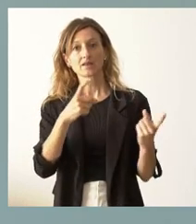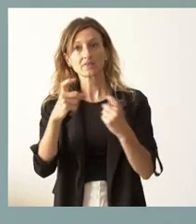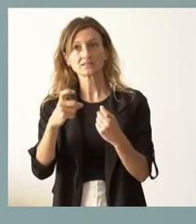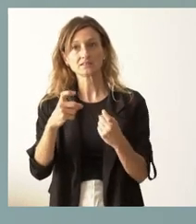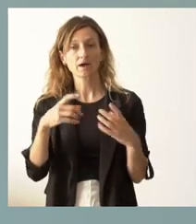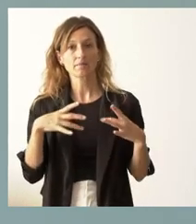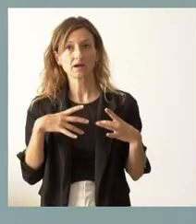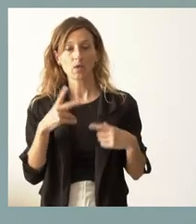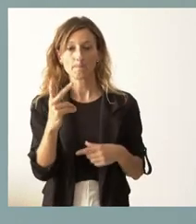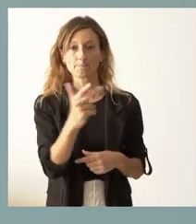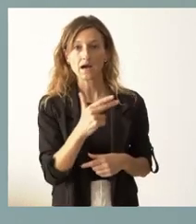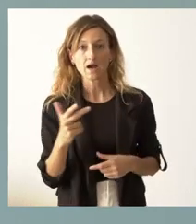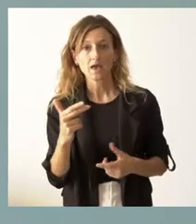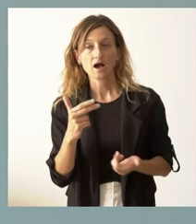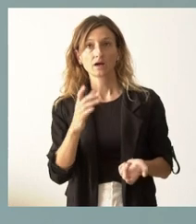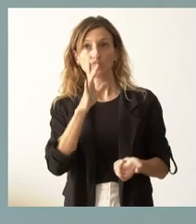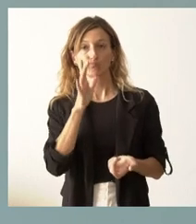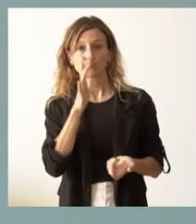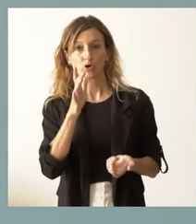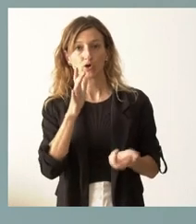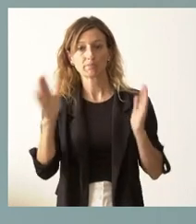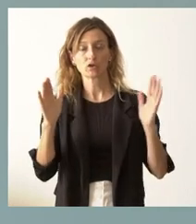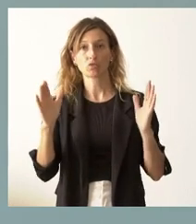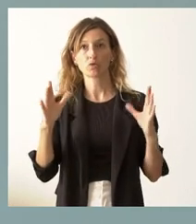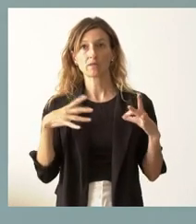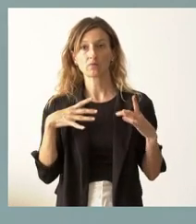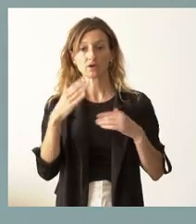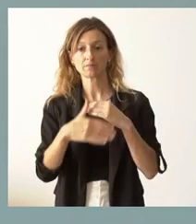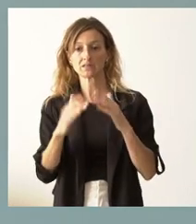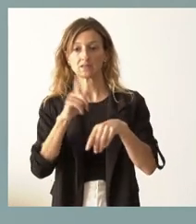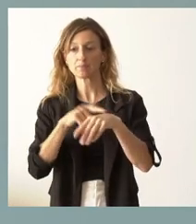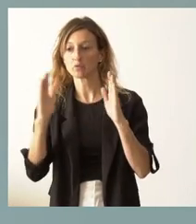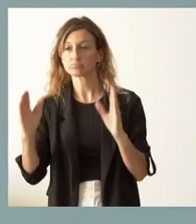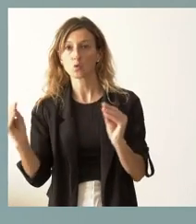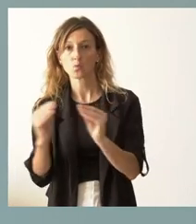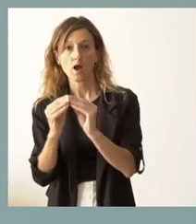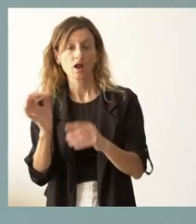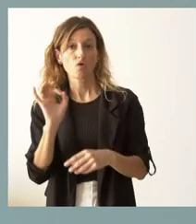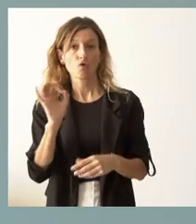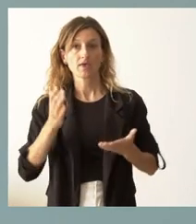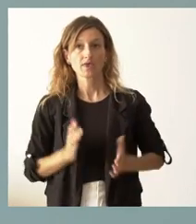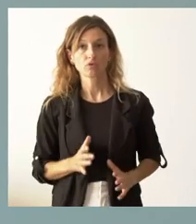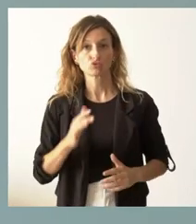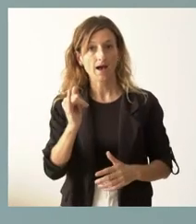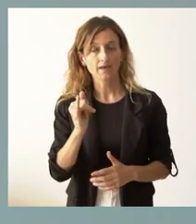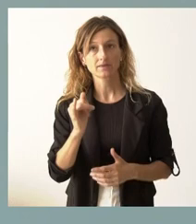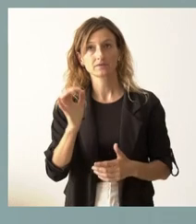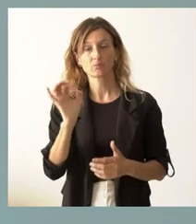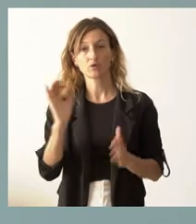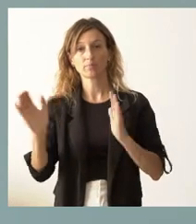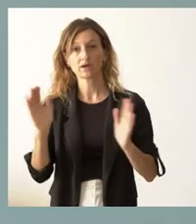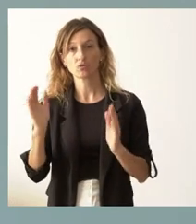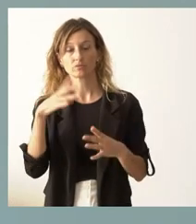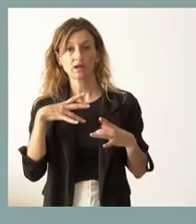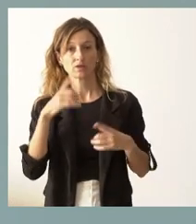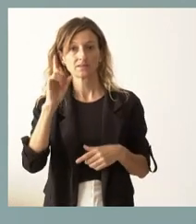por parejas que tienen un periodo de vacaciones limitado en un tiempo concreto y están compuestas por hijos que tienen sus periodos de